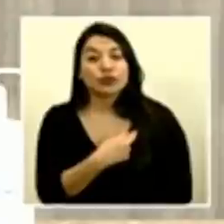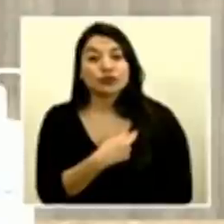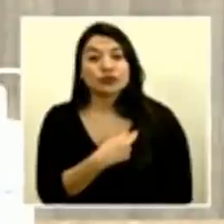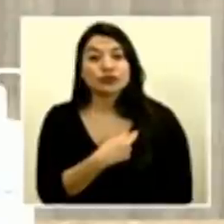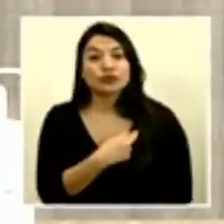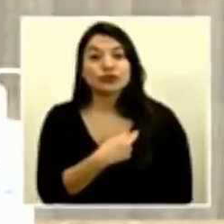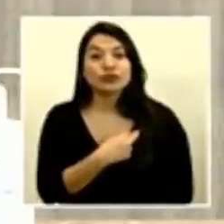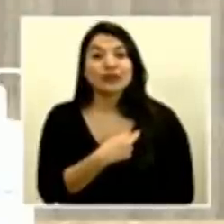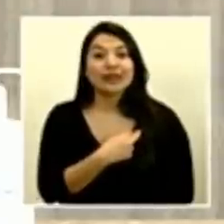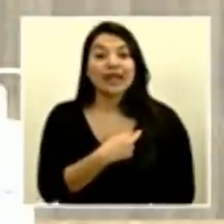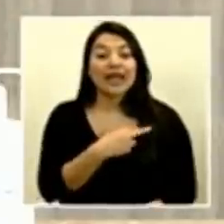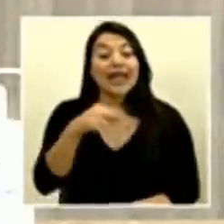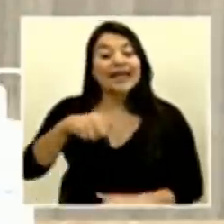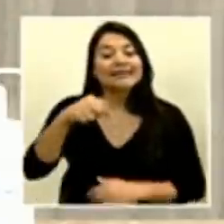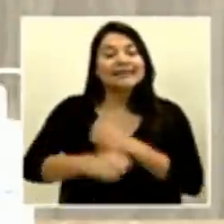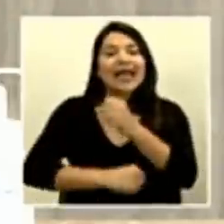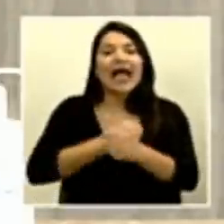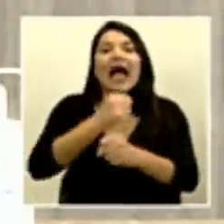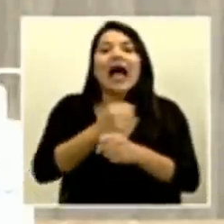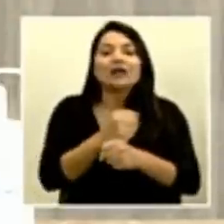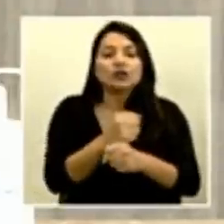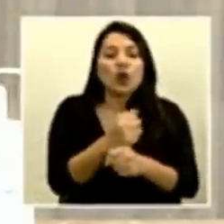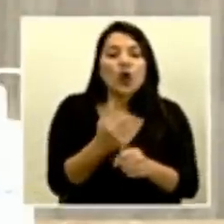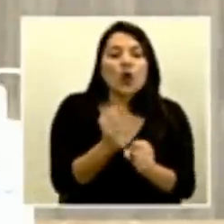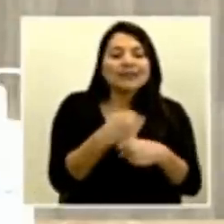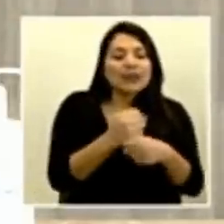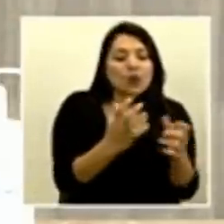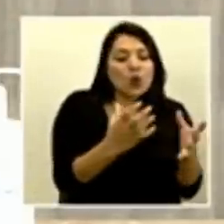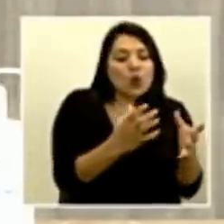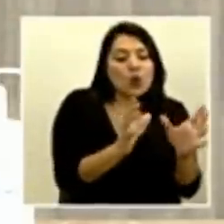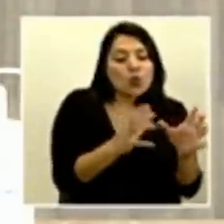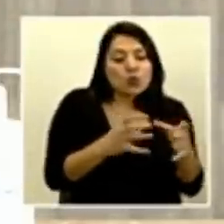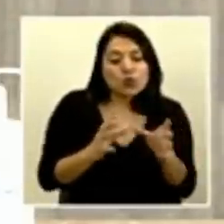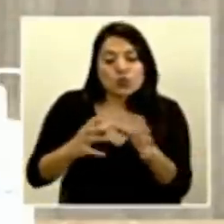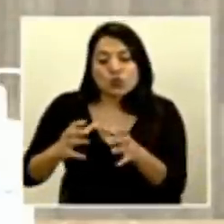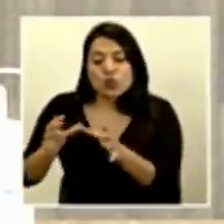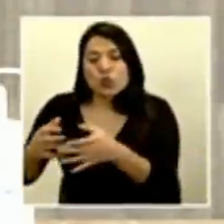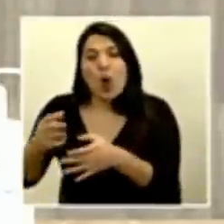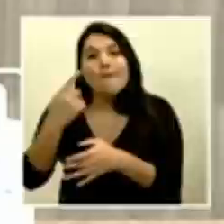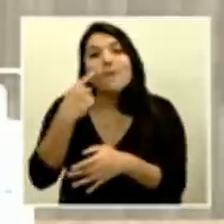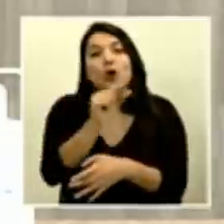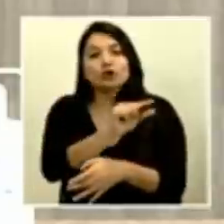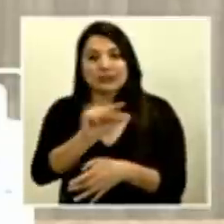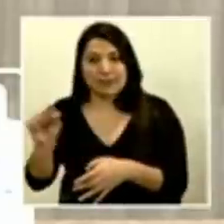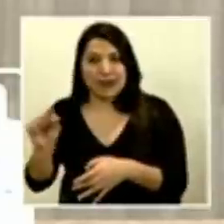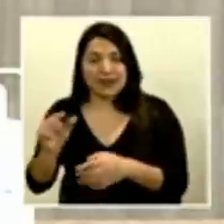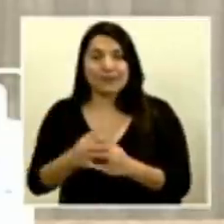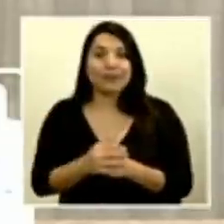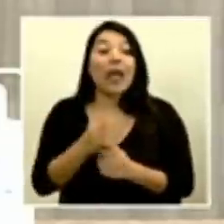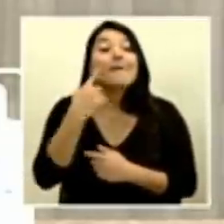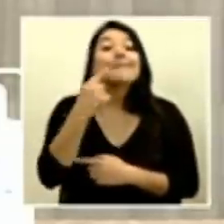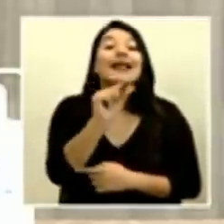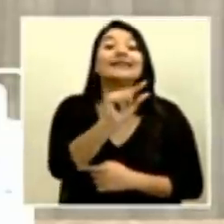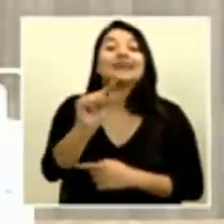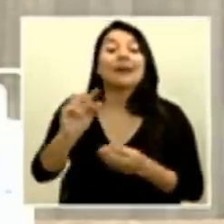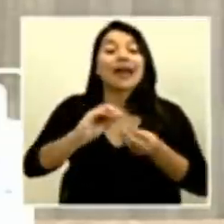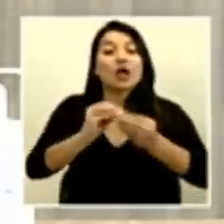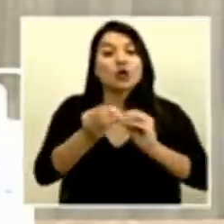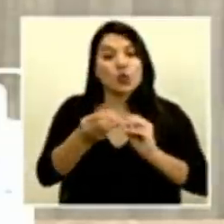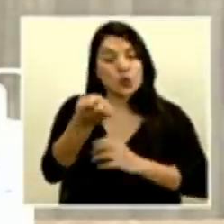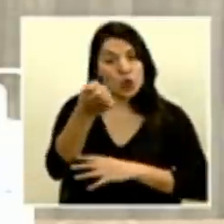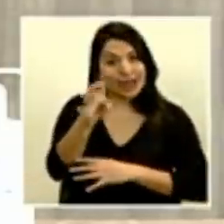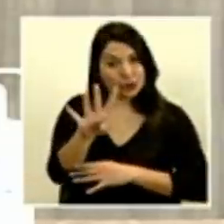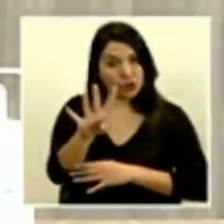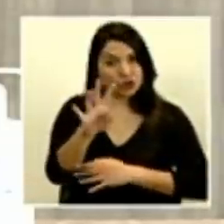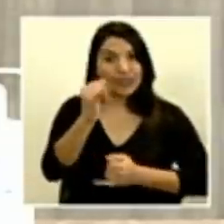año por semanas, por semanas epidemiológicas. A la semana epidemiológica 14, que concluyó el